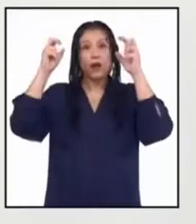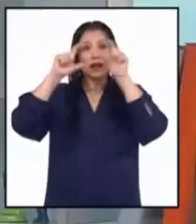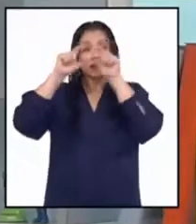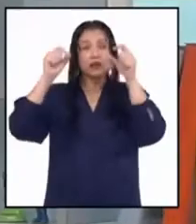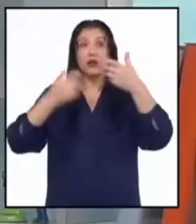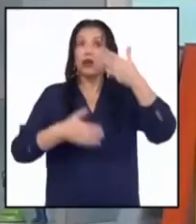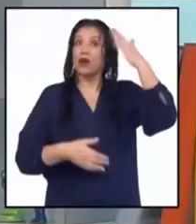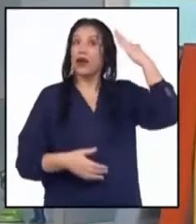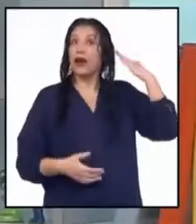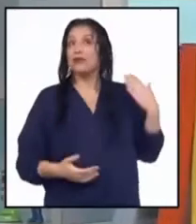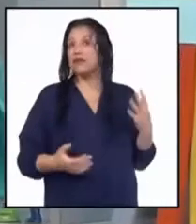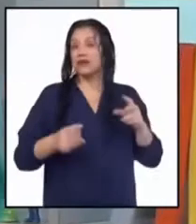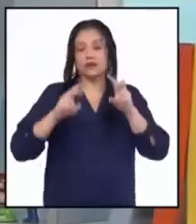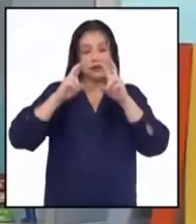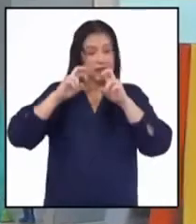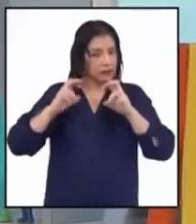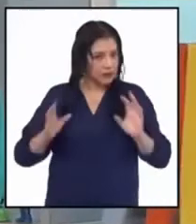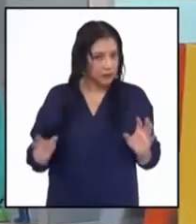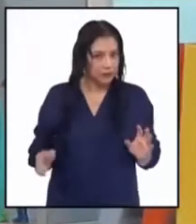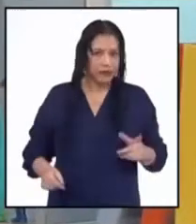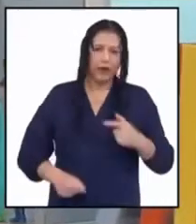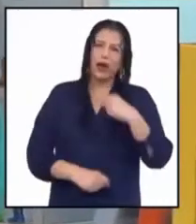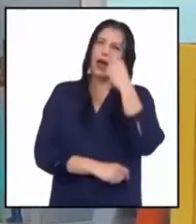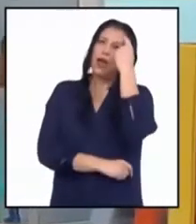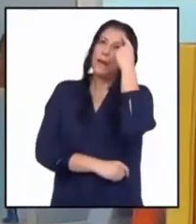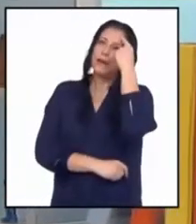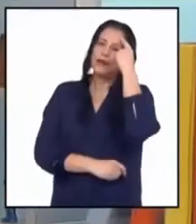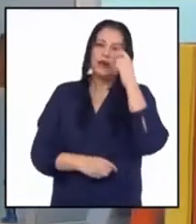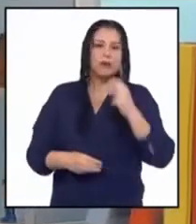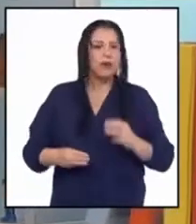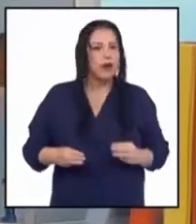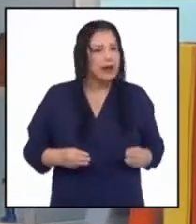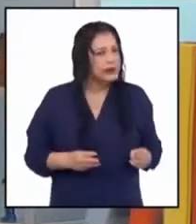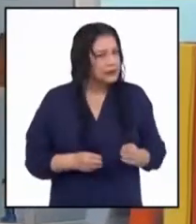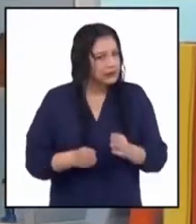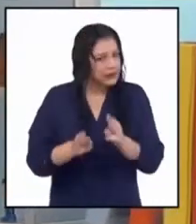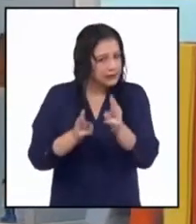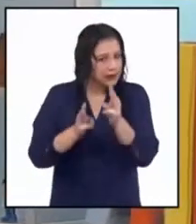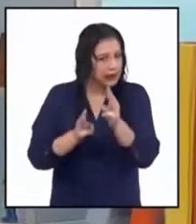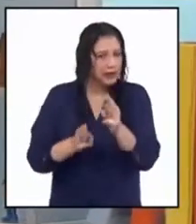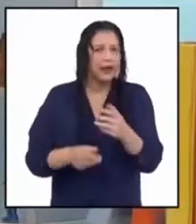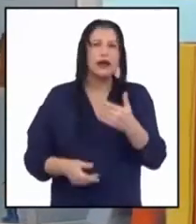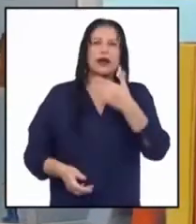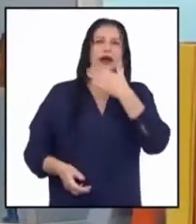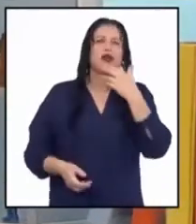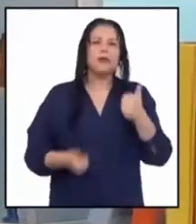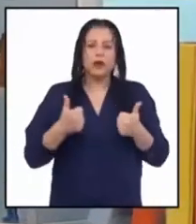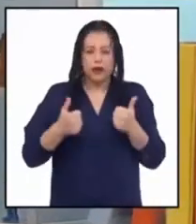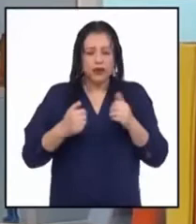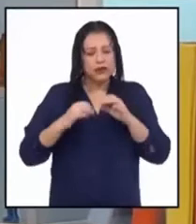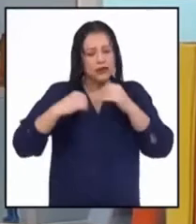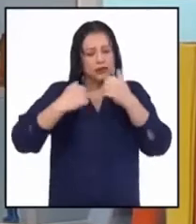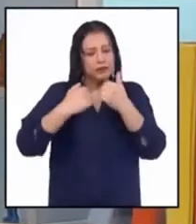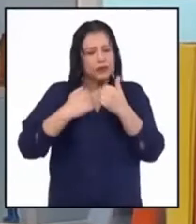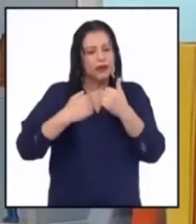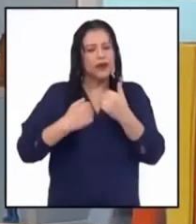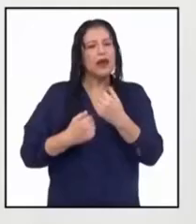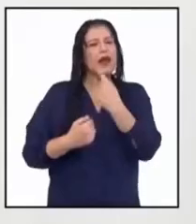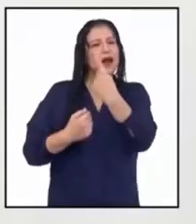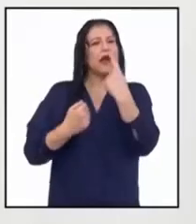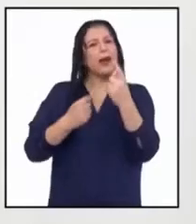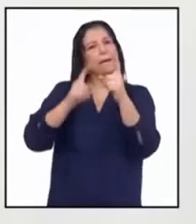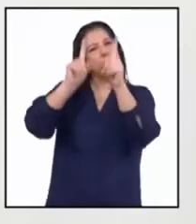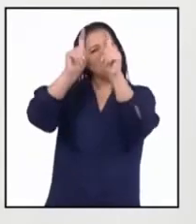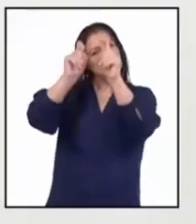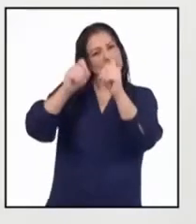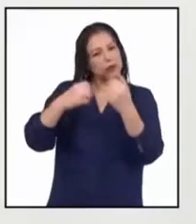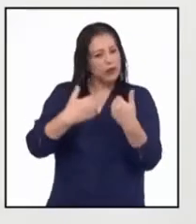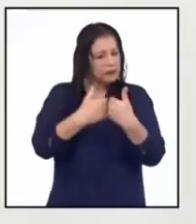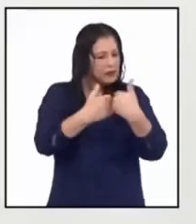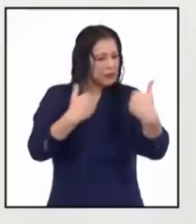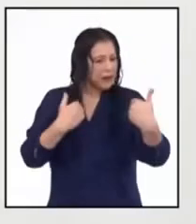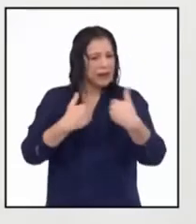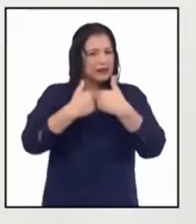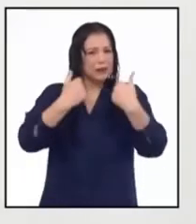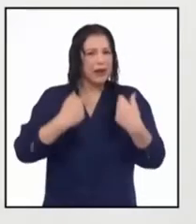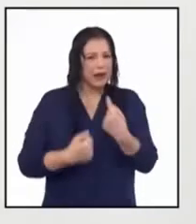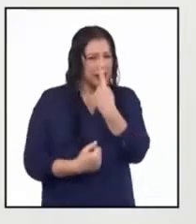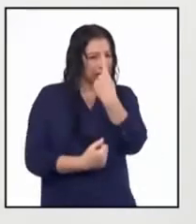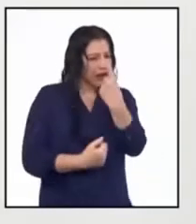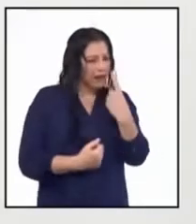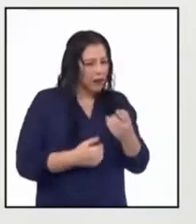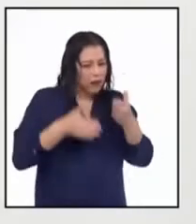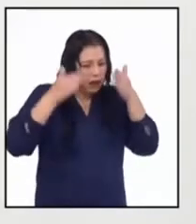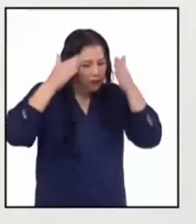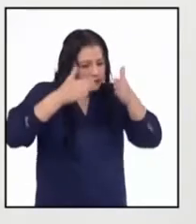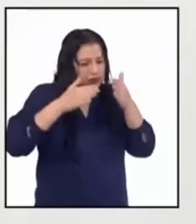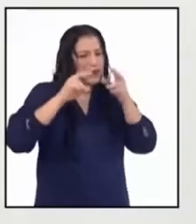Yo creo que como estrategia, lo mejor es separar y analizar las preguntas una por una. Buena estrategia,